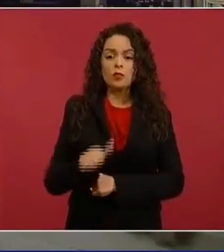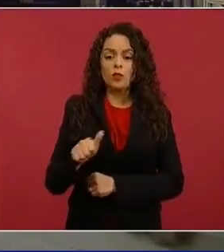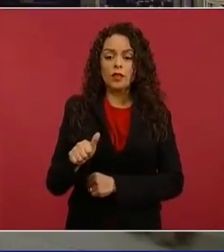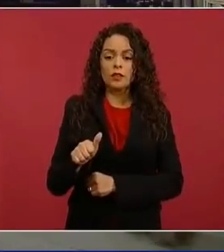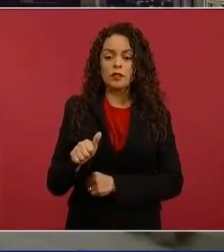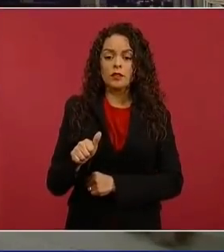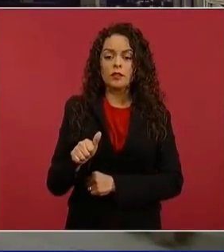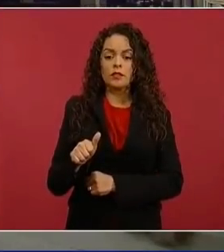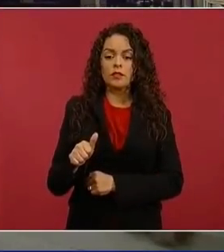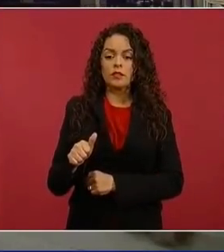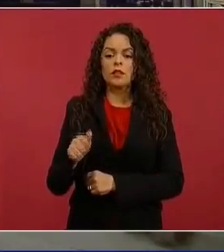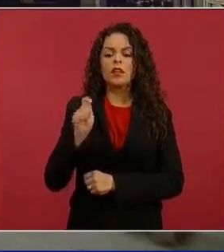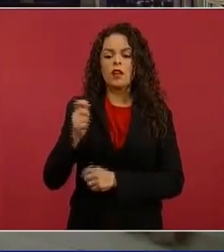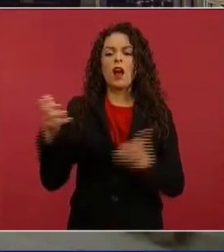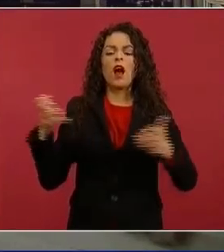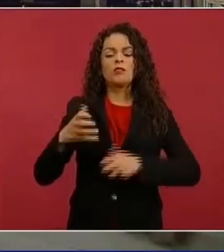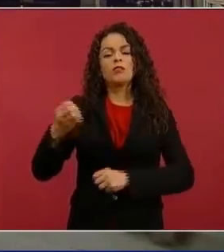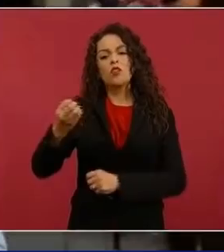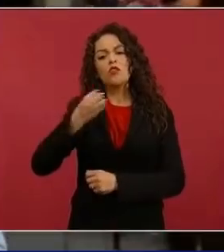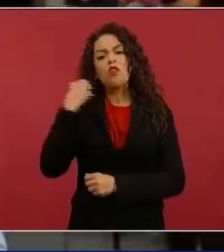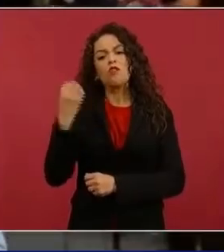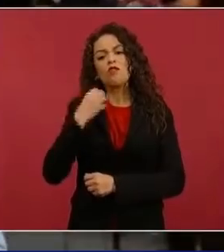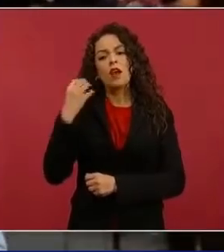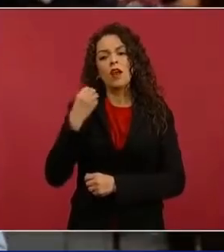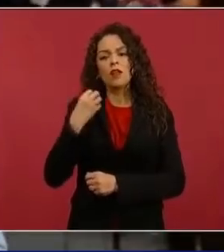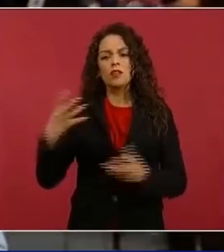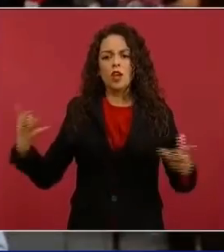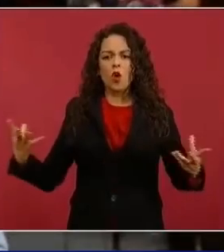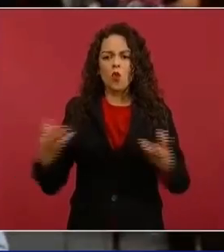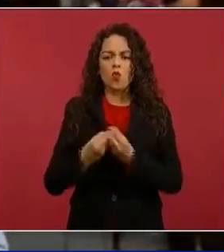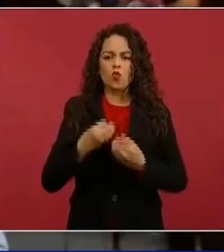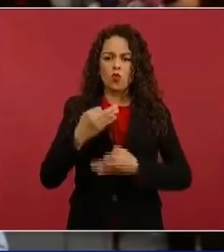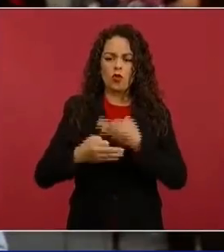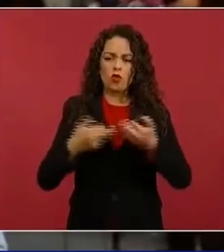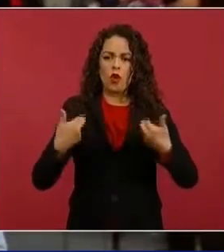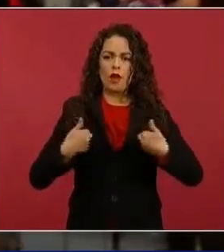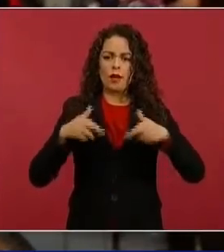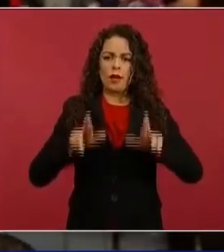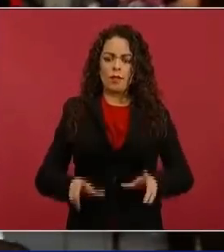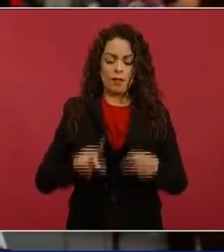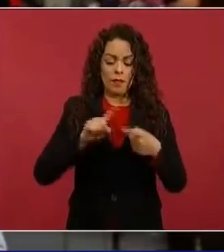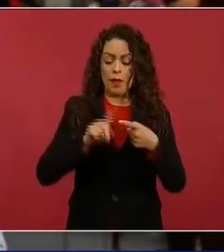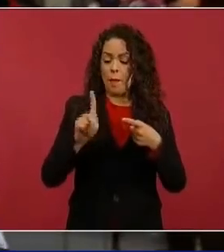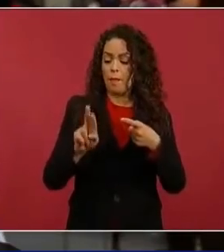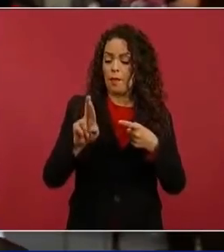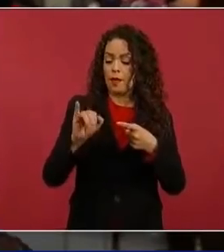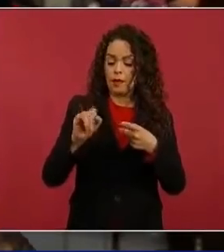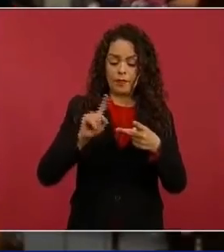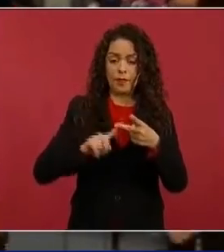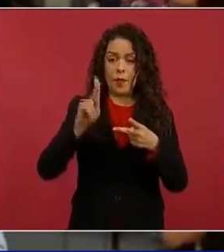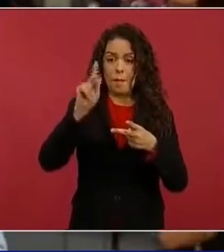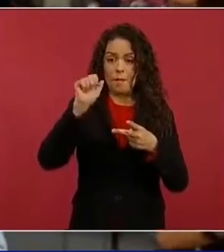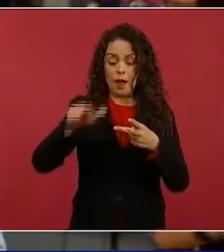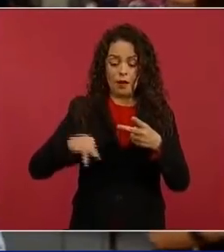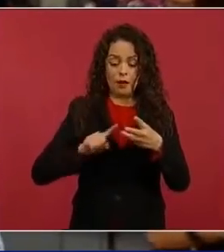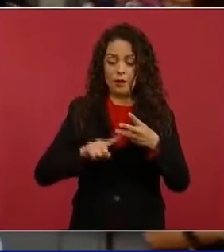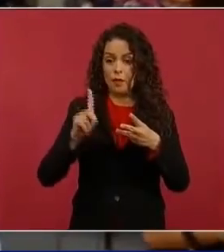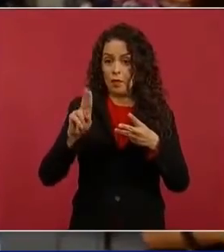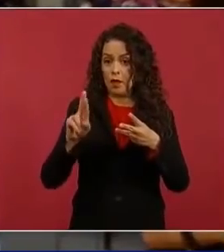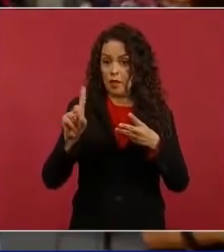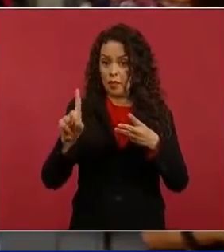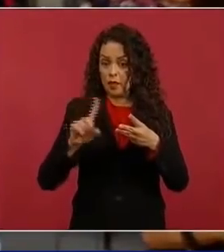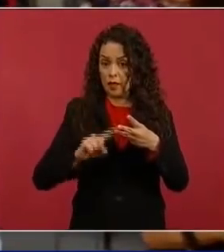conjunta con los representantes del PRI, el PAN y el PRD. Y en este caso, pues ya